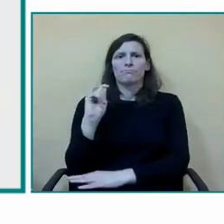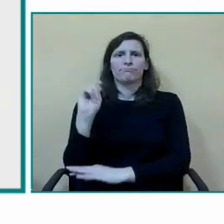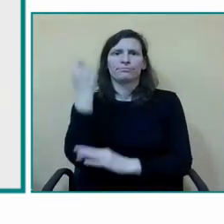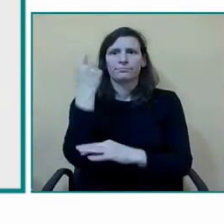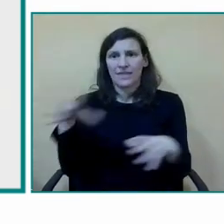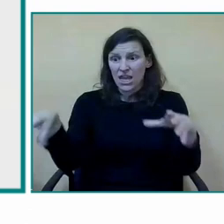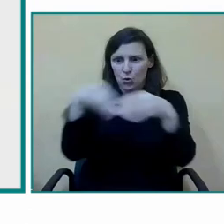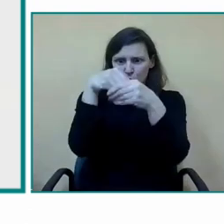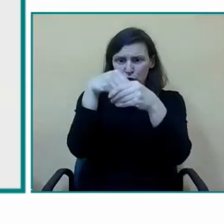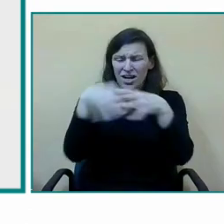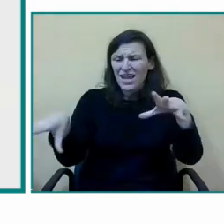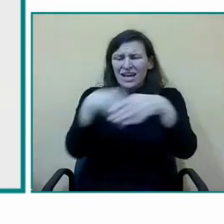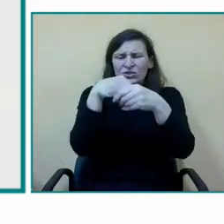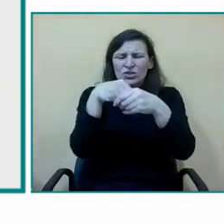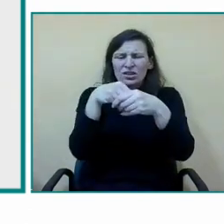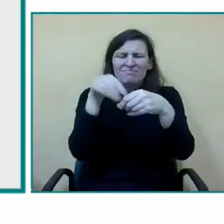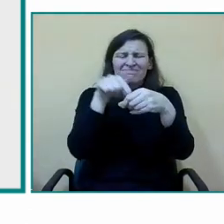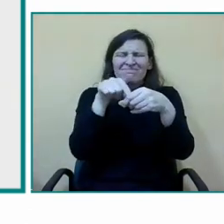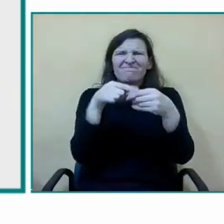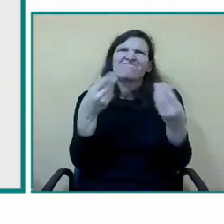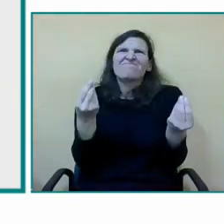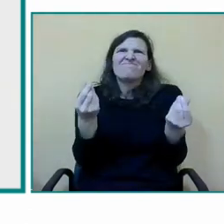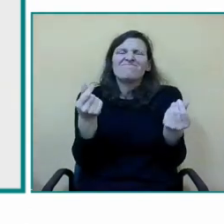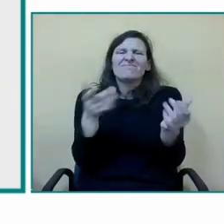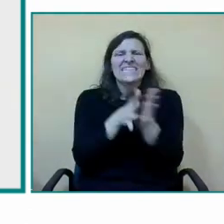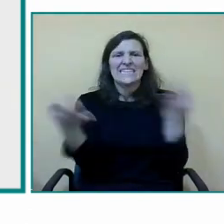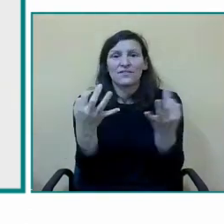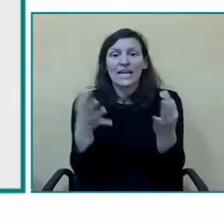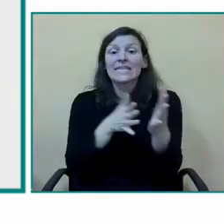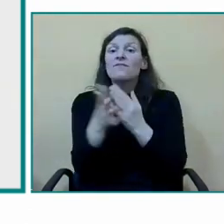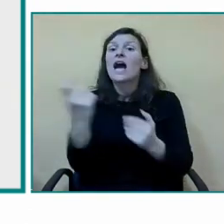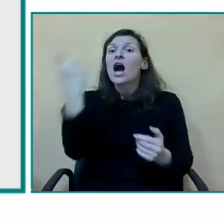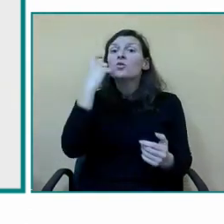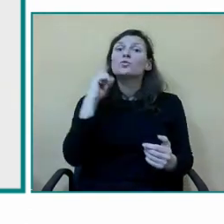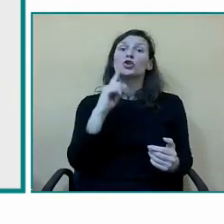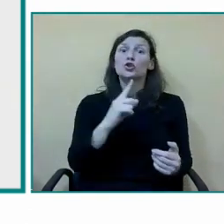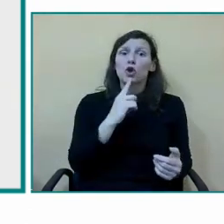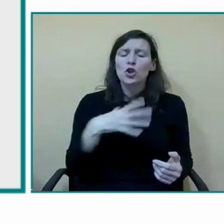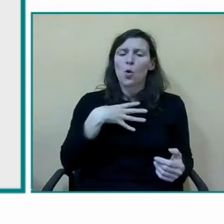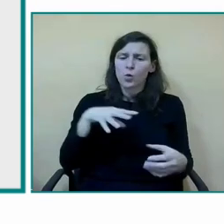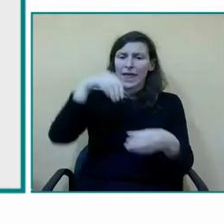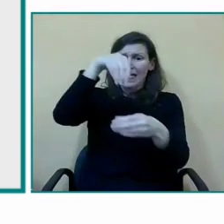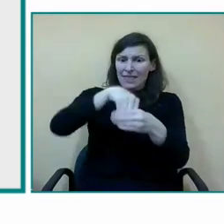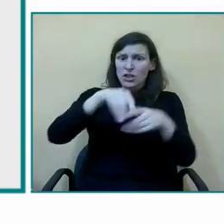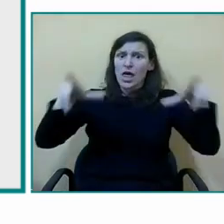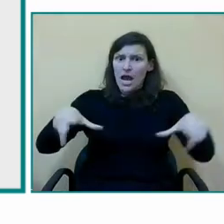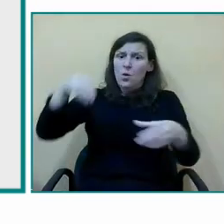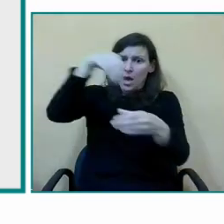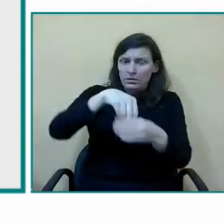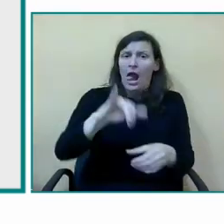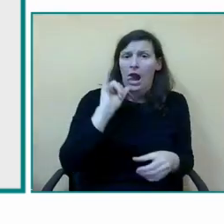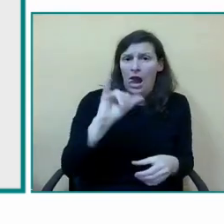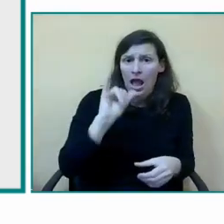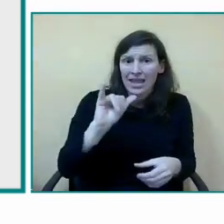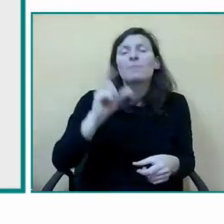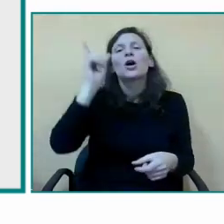diversidad del alumnado sordo y oyente dentro del aula sino también garantizando la participación y